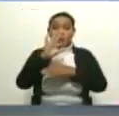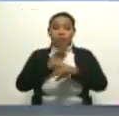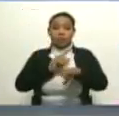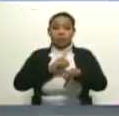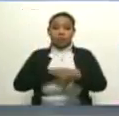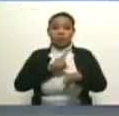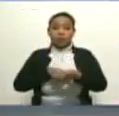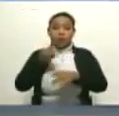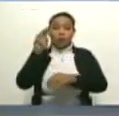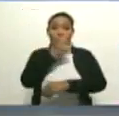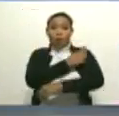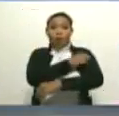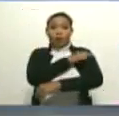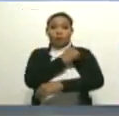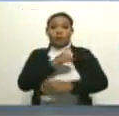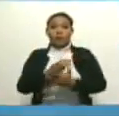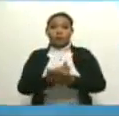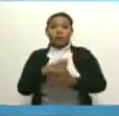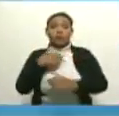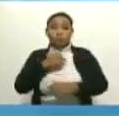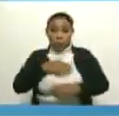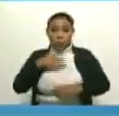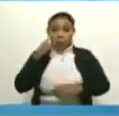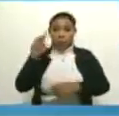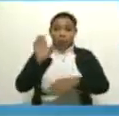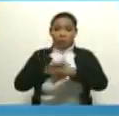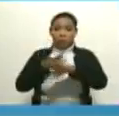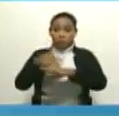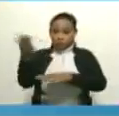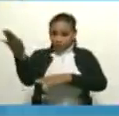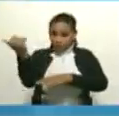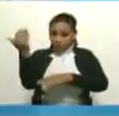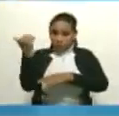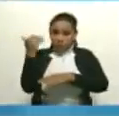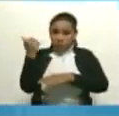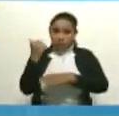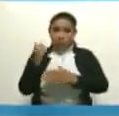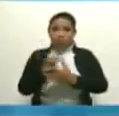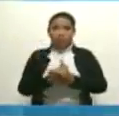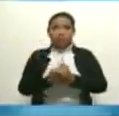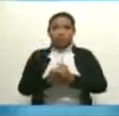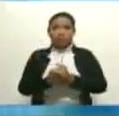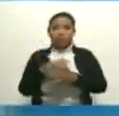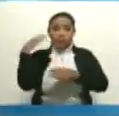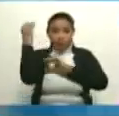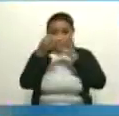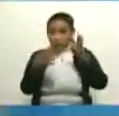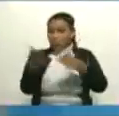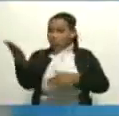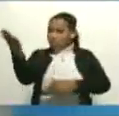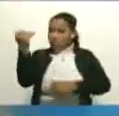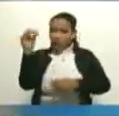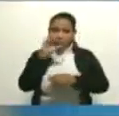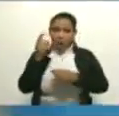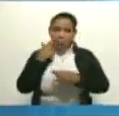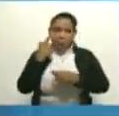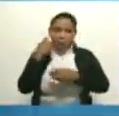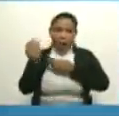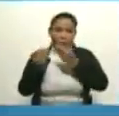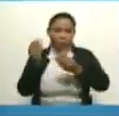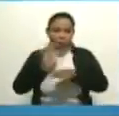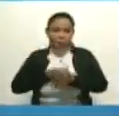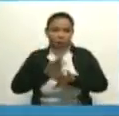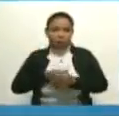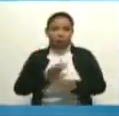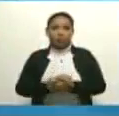el hospital. Y nosotros podemos decirle a ese paciente, vengase, puede estar en Amazonas y le decimos que se venga a Caracas a revisarlo. Vengase a